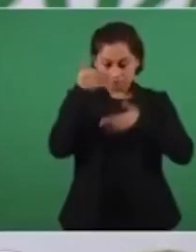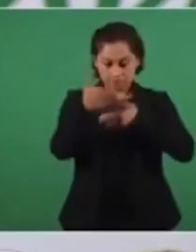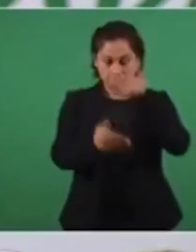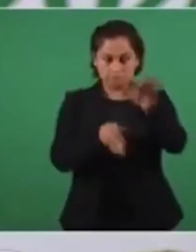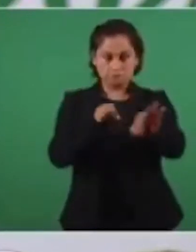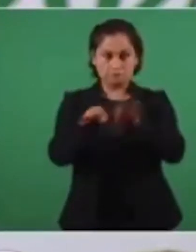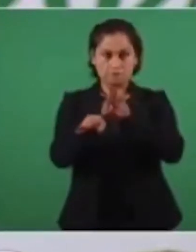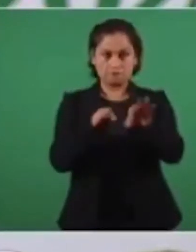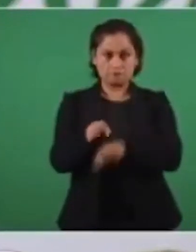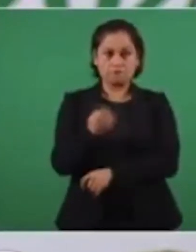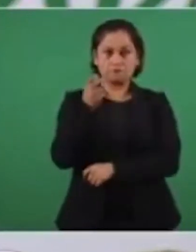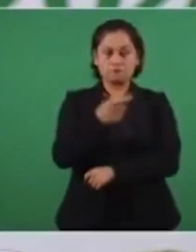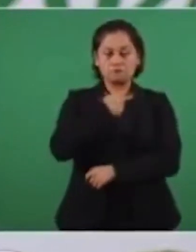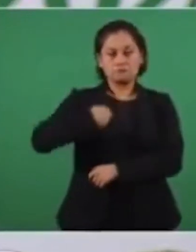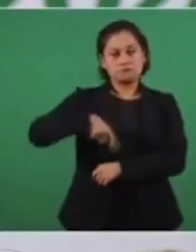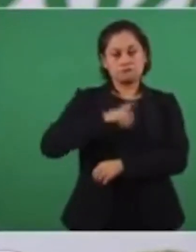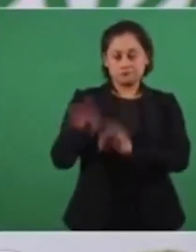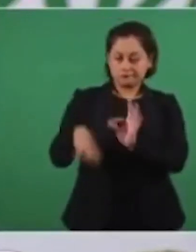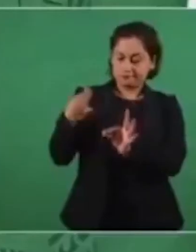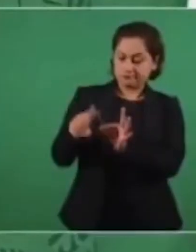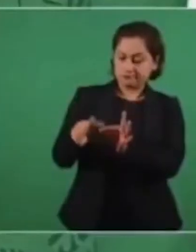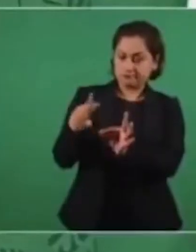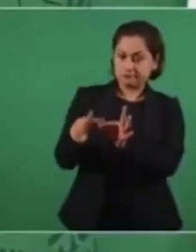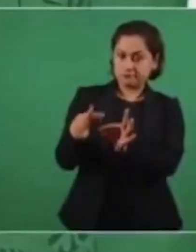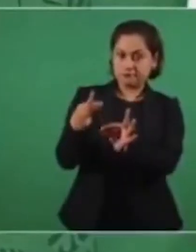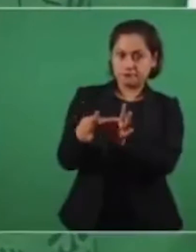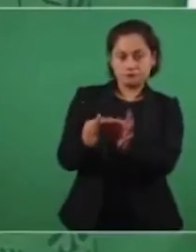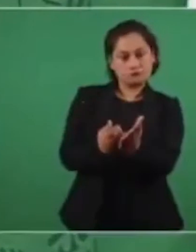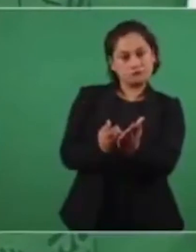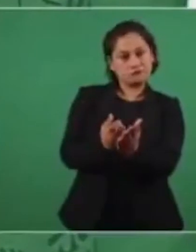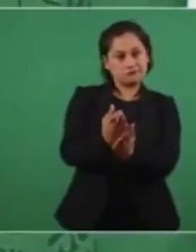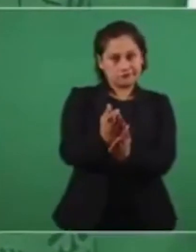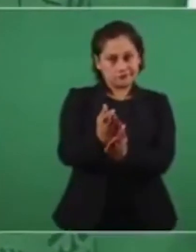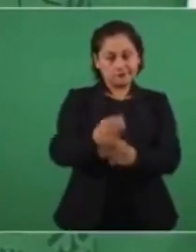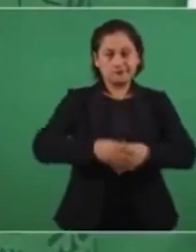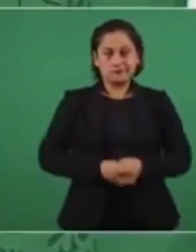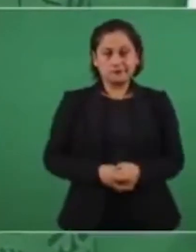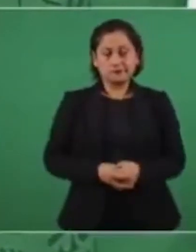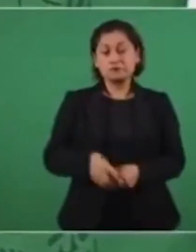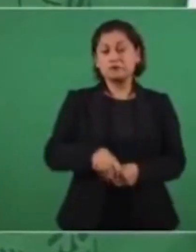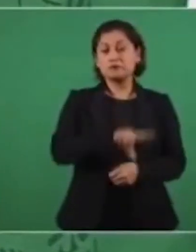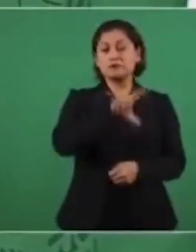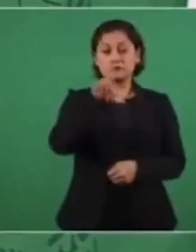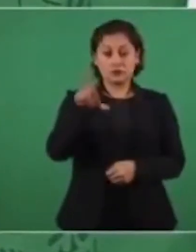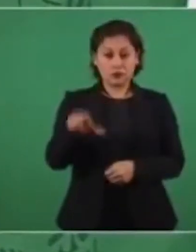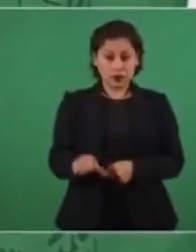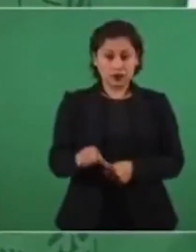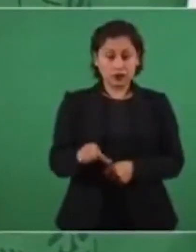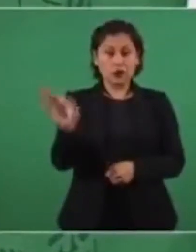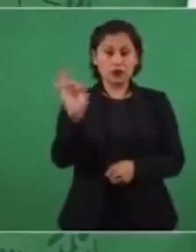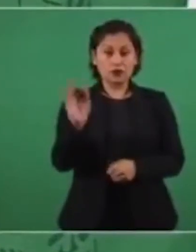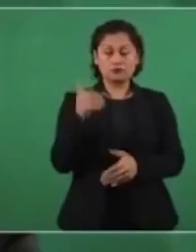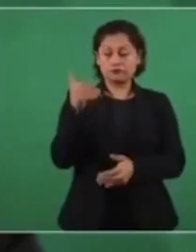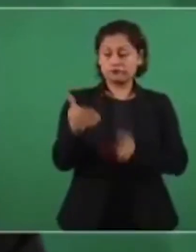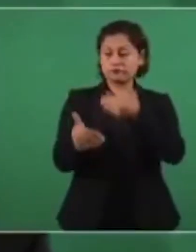Seamos consistentes, perseverantes y leales. Y por supuesto que cuando se den las normas, lleguen los tiempos,